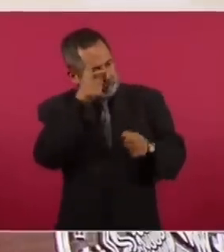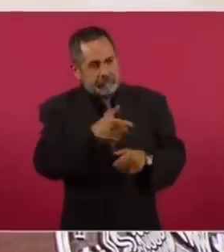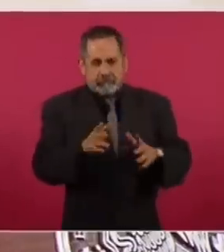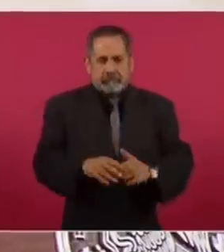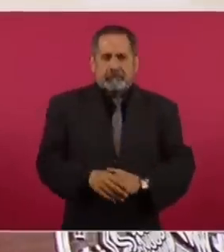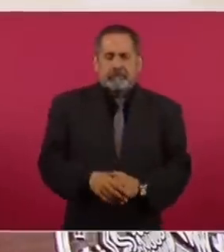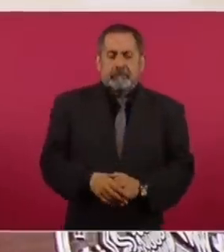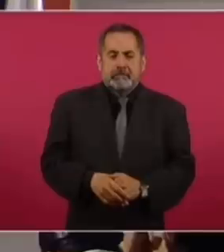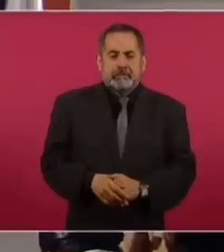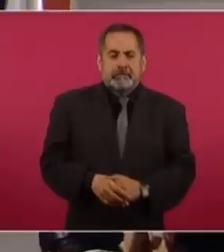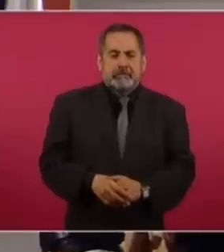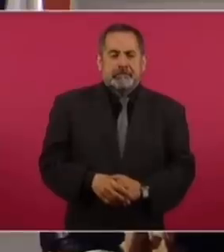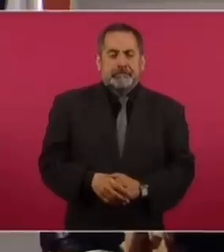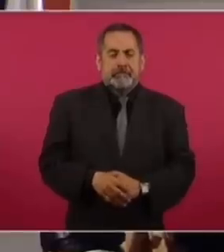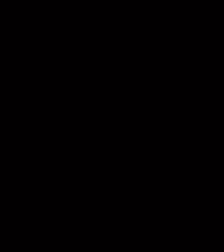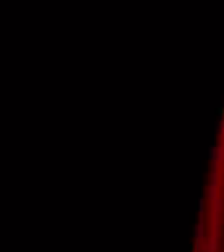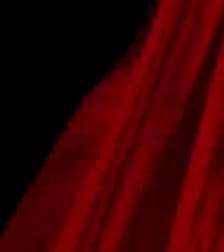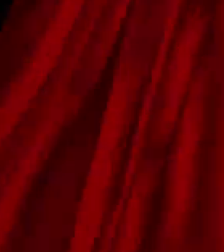Felipe.